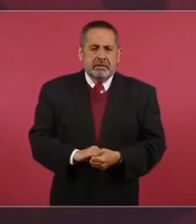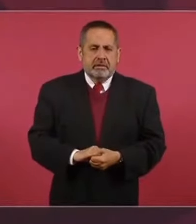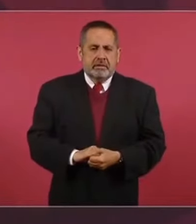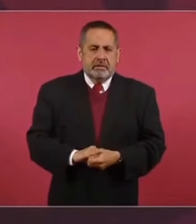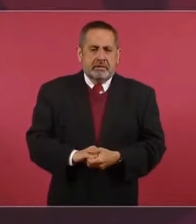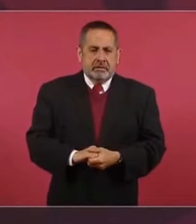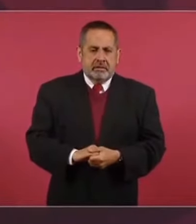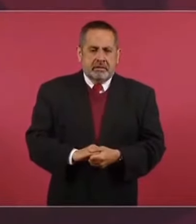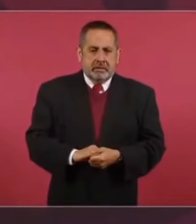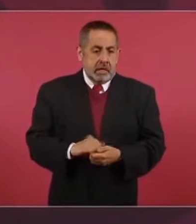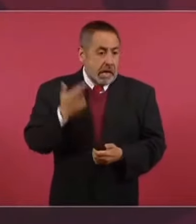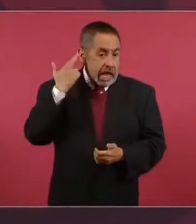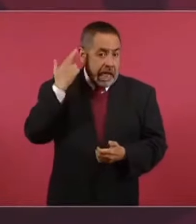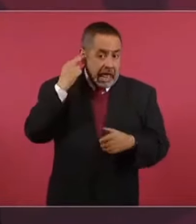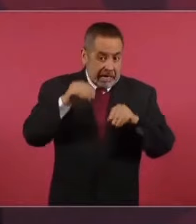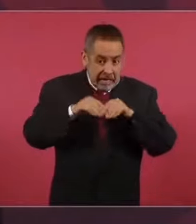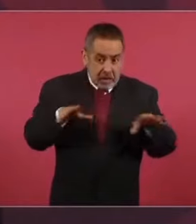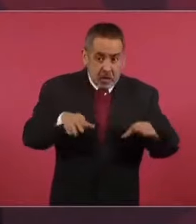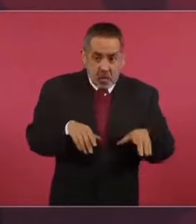En la radio,